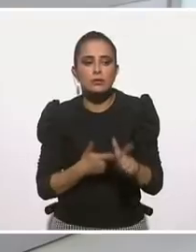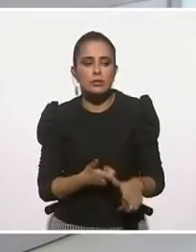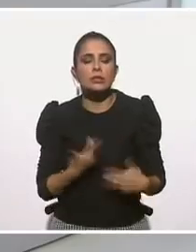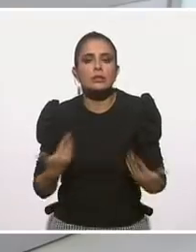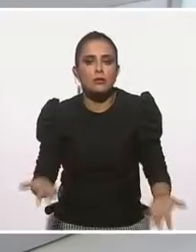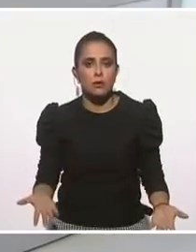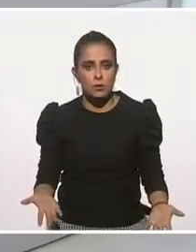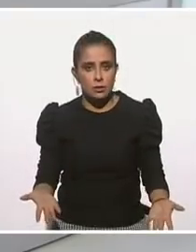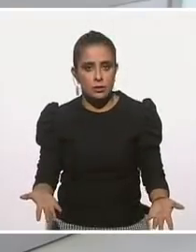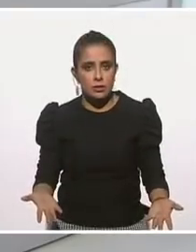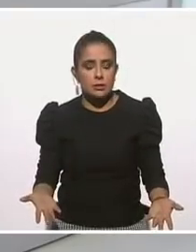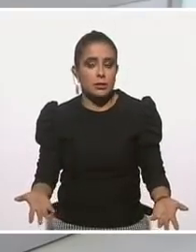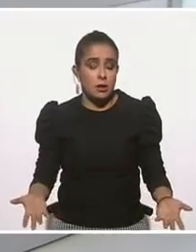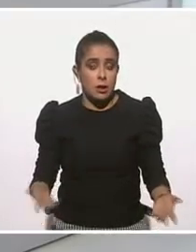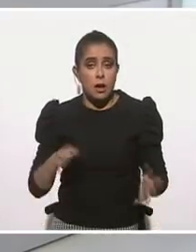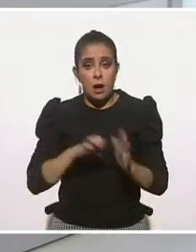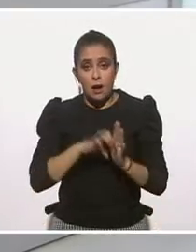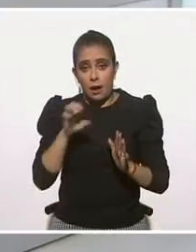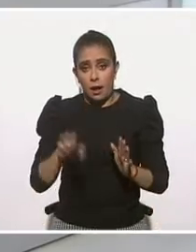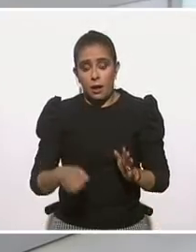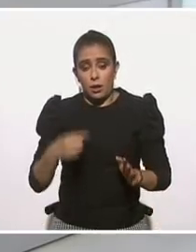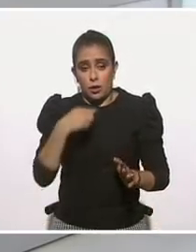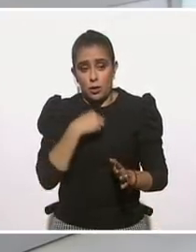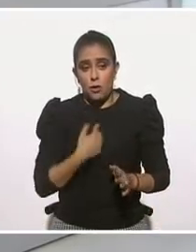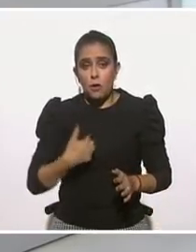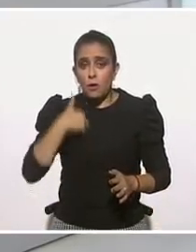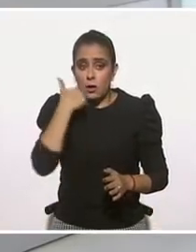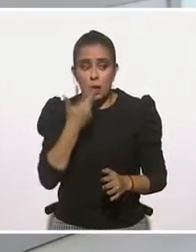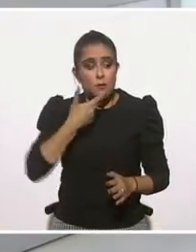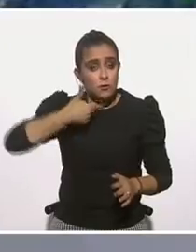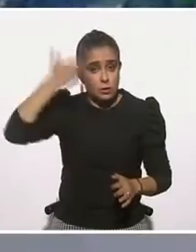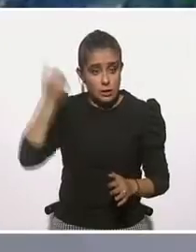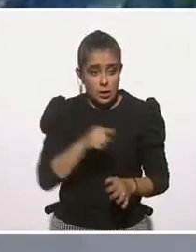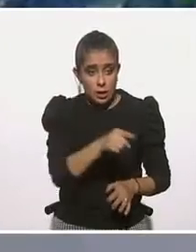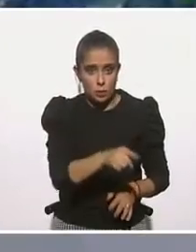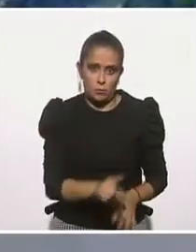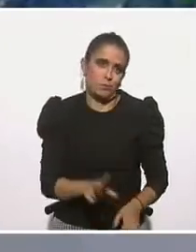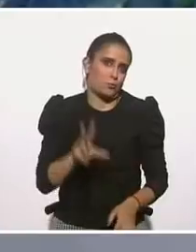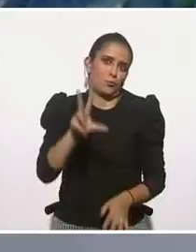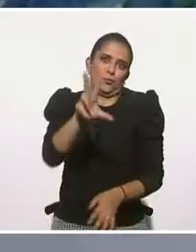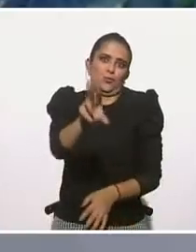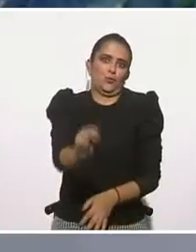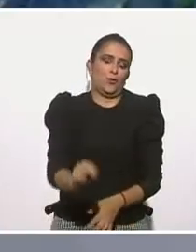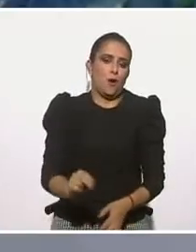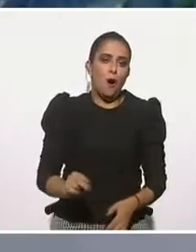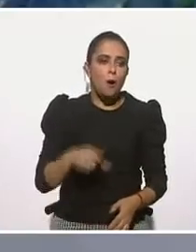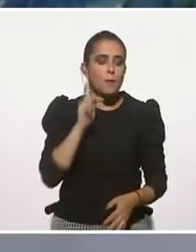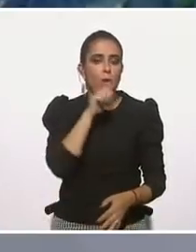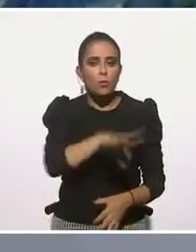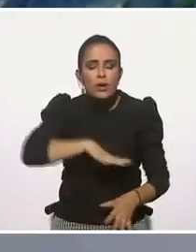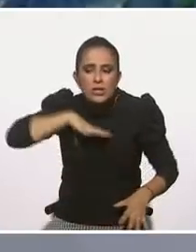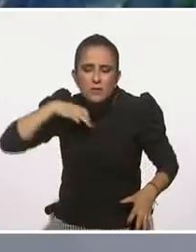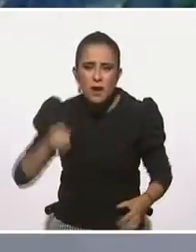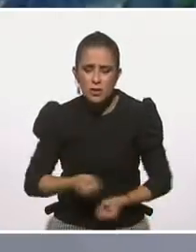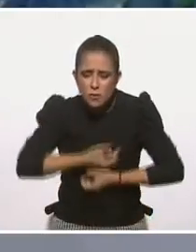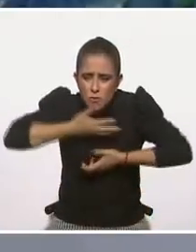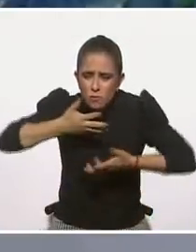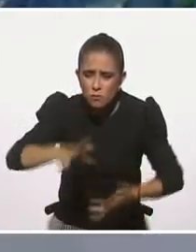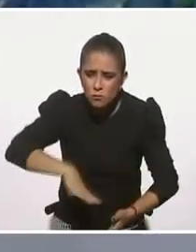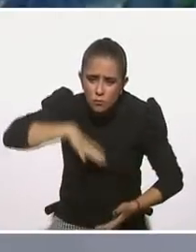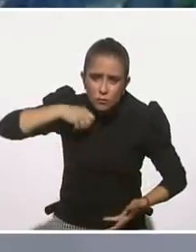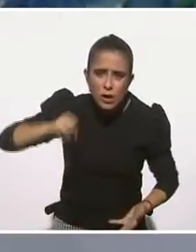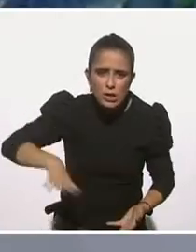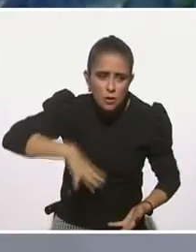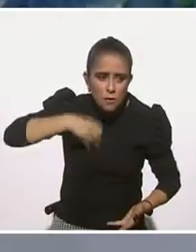Nosotros defendemos la vida, bueno, en mi caso, prefiero que no te suicides, ¿no? O sea, pero si no le vas a poner intención, no se va a